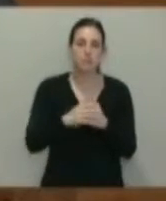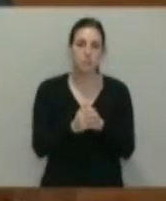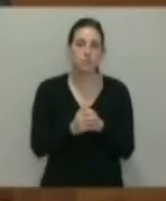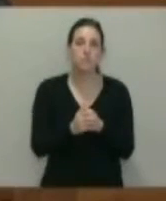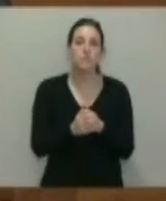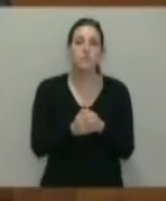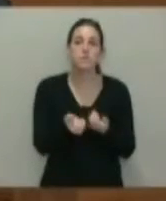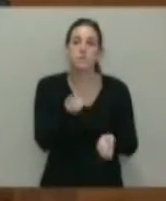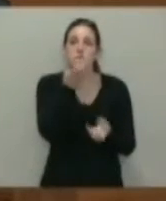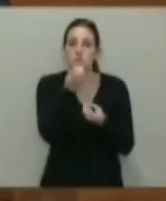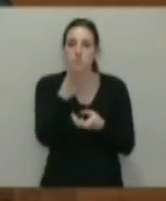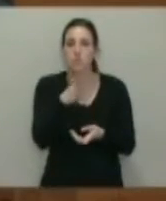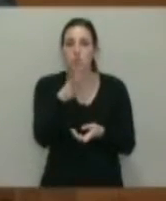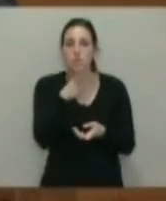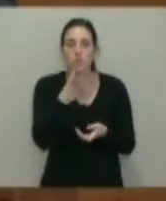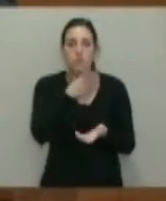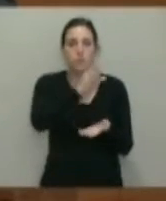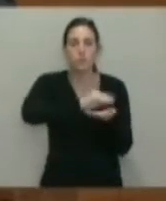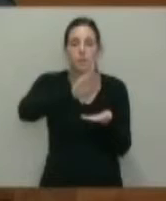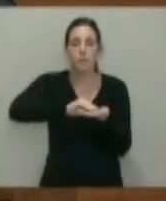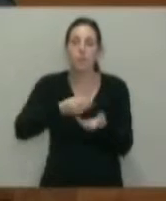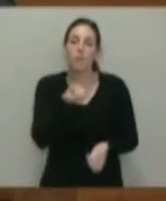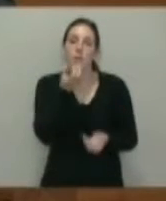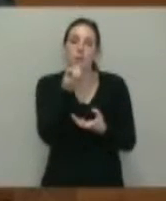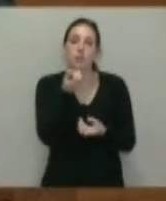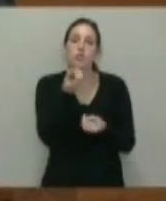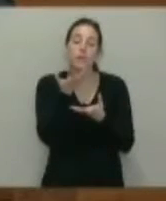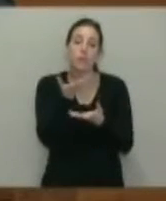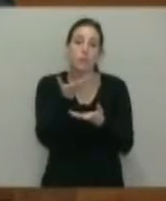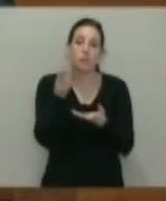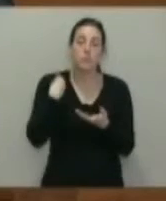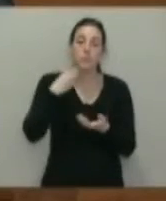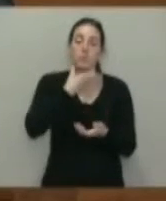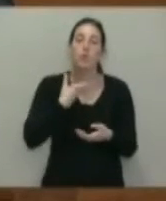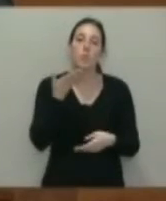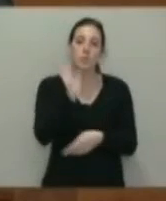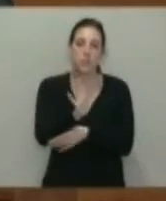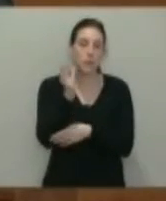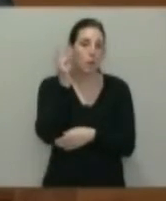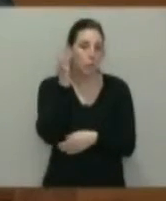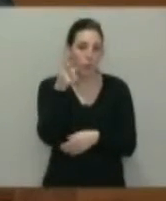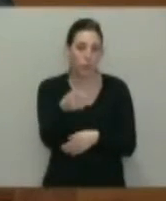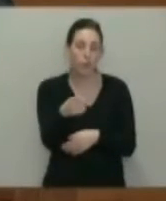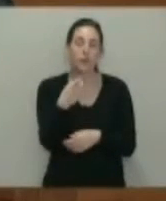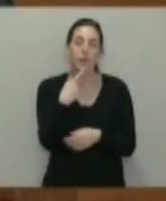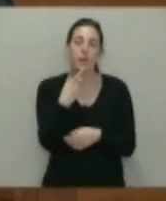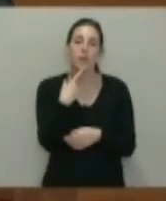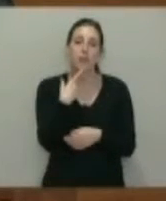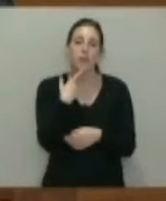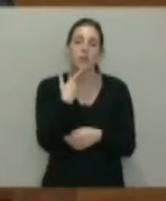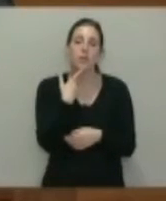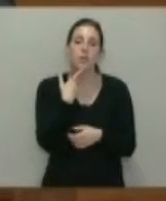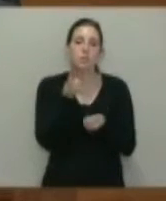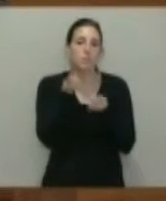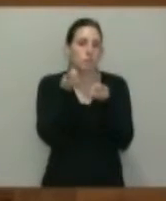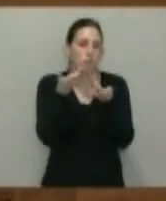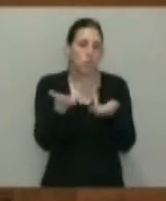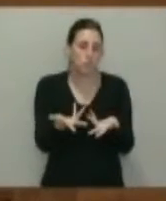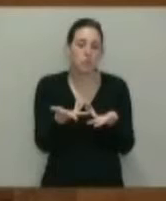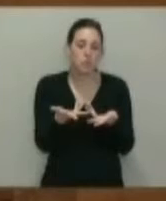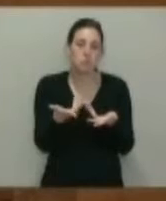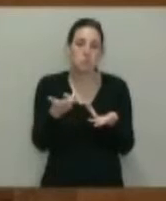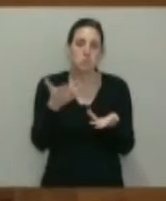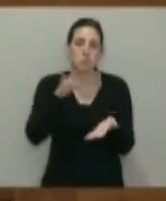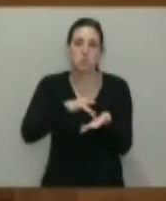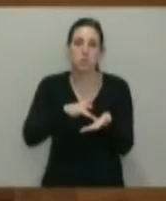En la exposición de motivos se recogen una serie de datos e información. La propia portavoz ha hecho mención a un buen número de ellos aquí en su